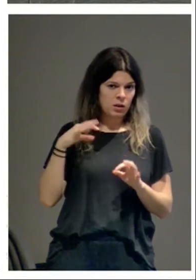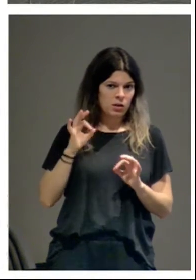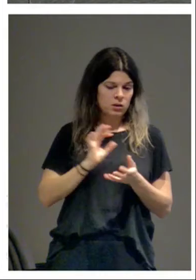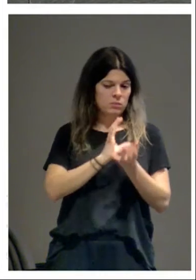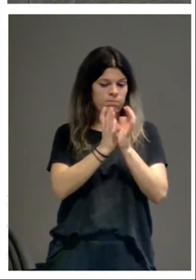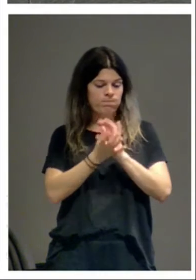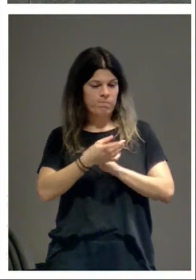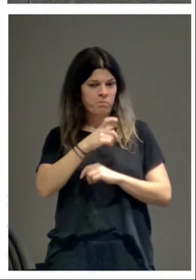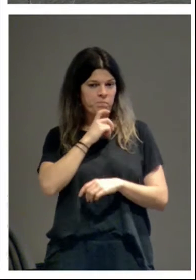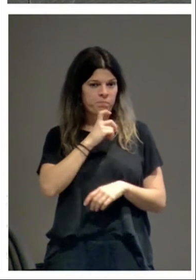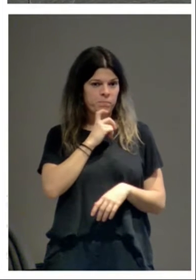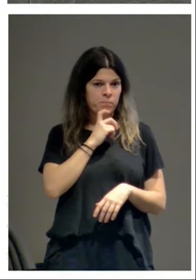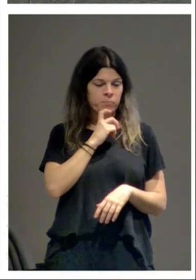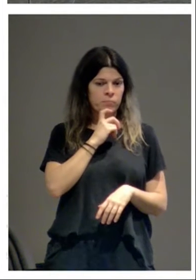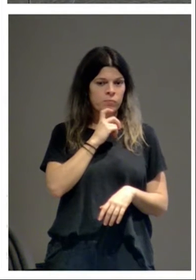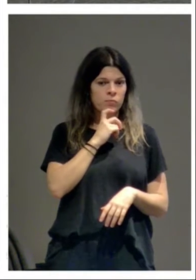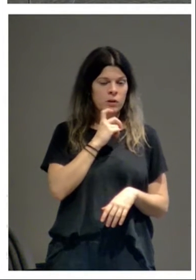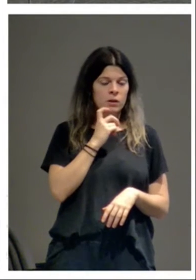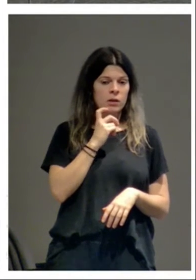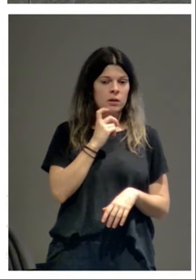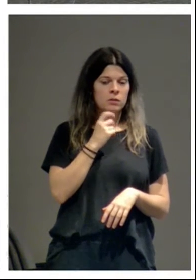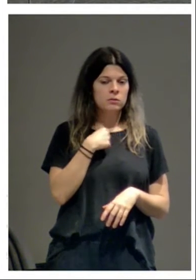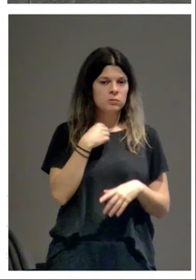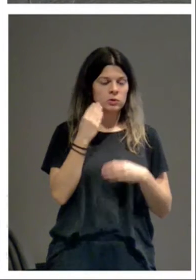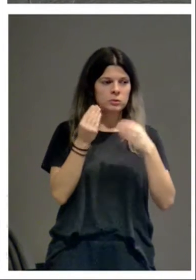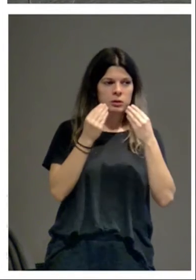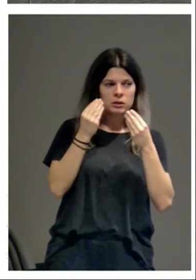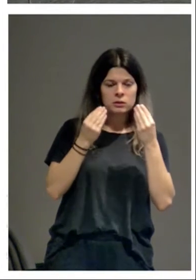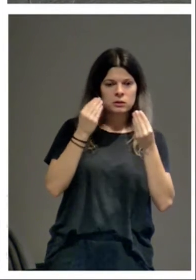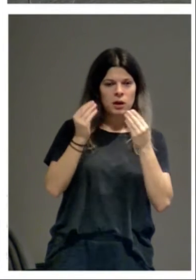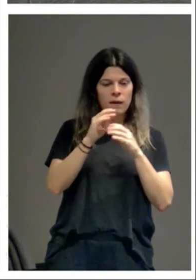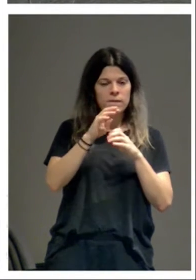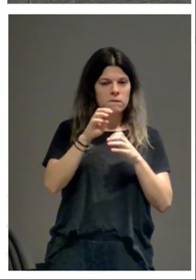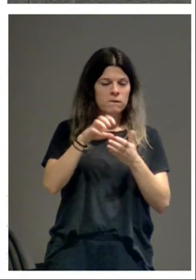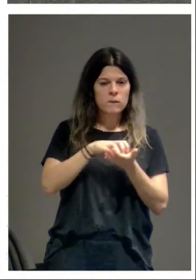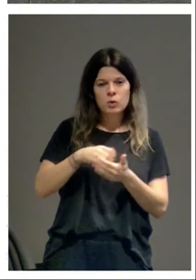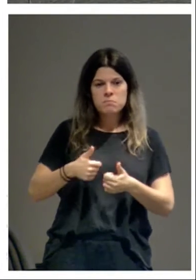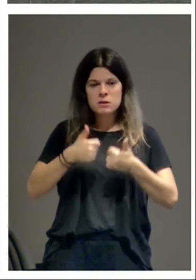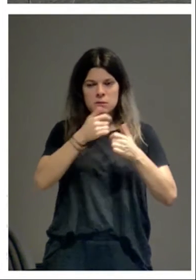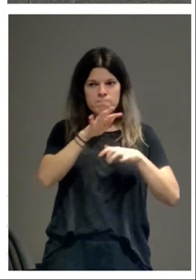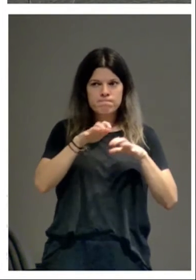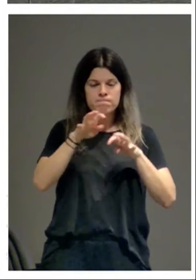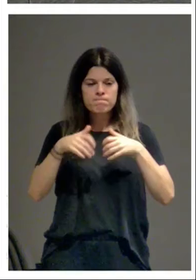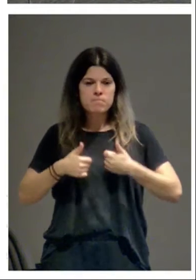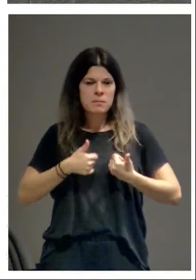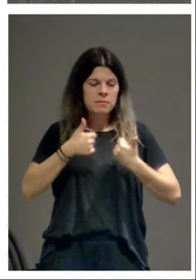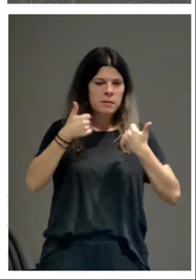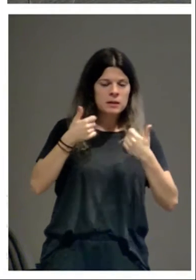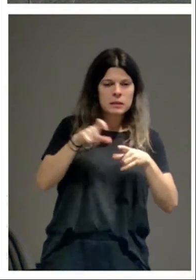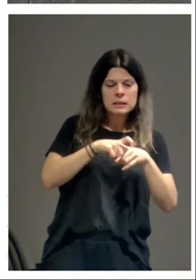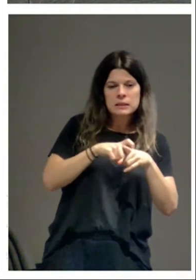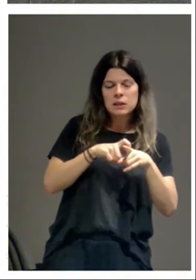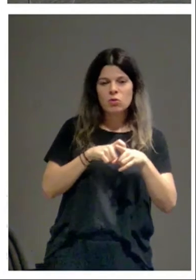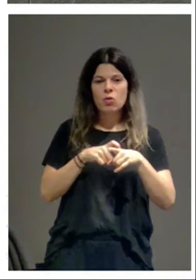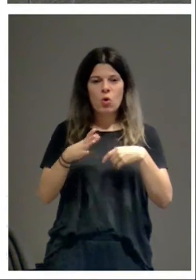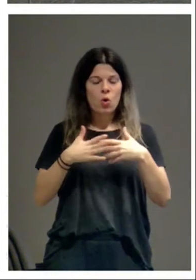Cada vez nos preguntamos por más cosas distintas de las cuestiones de estilo, de autoría